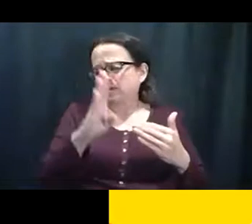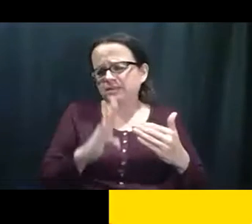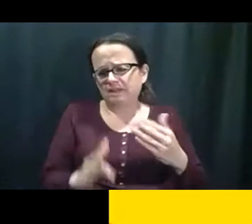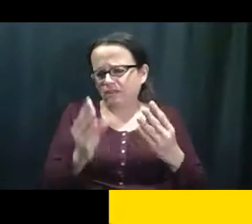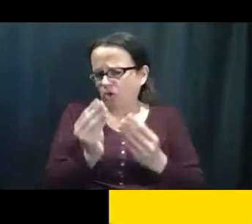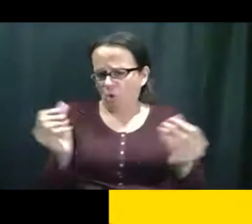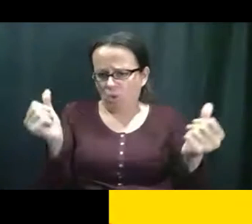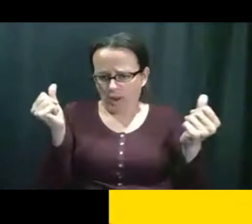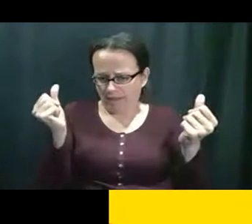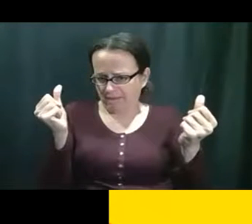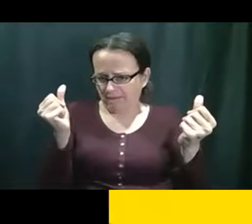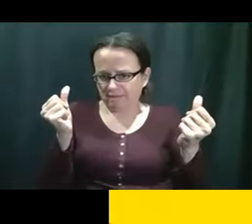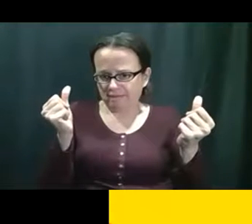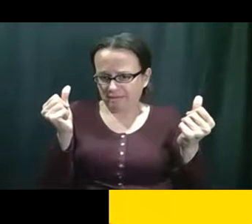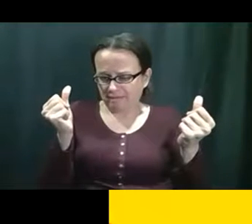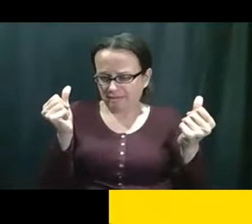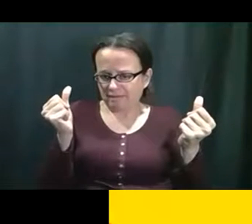ver que yo estoy incapacitada.